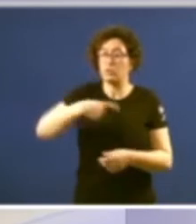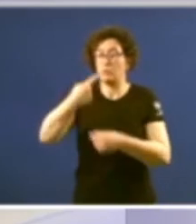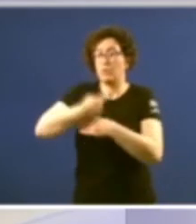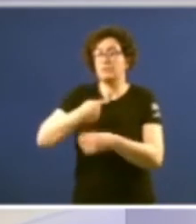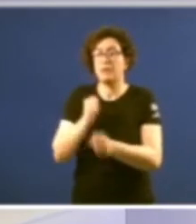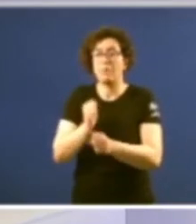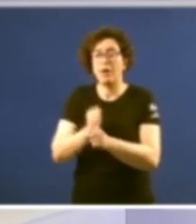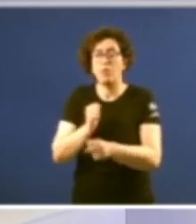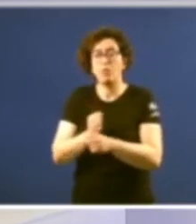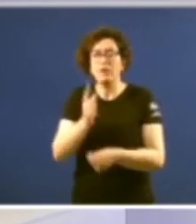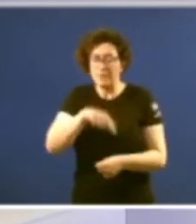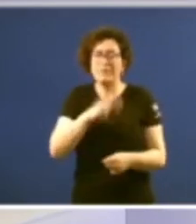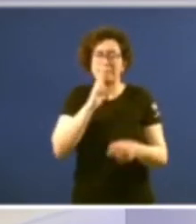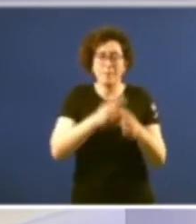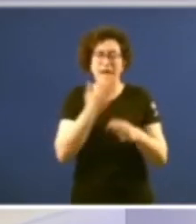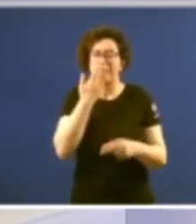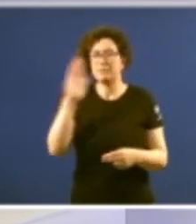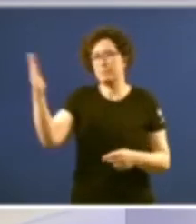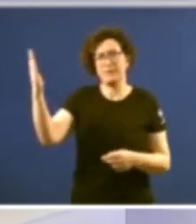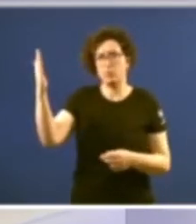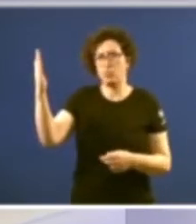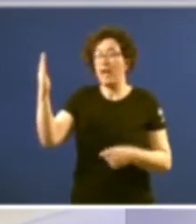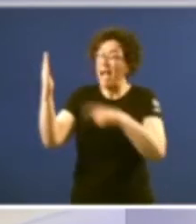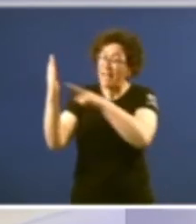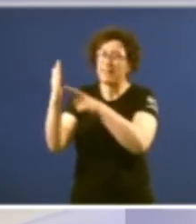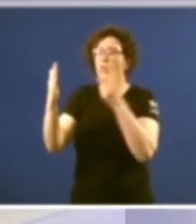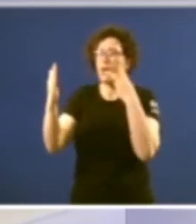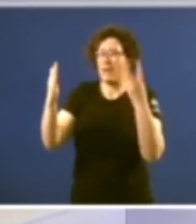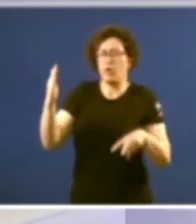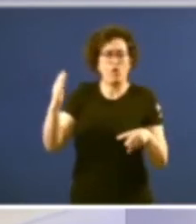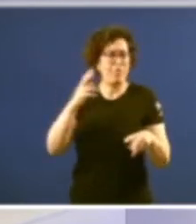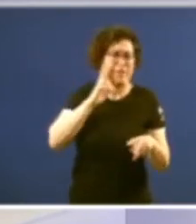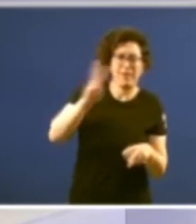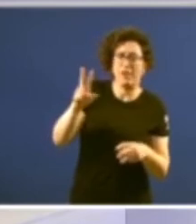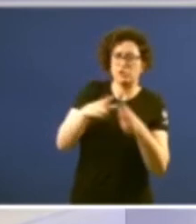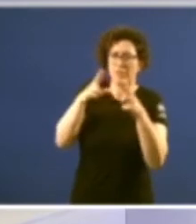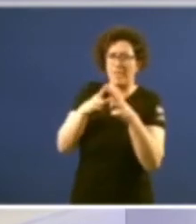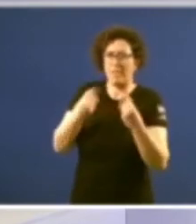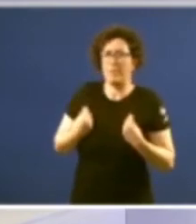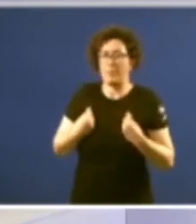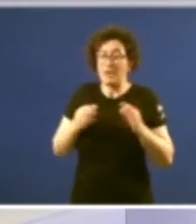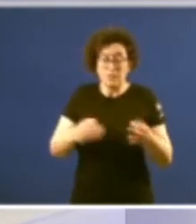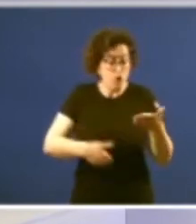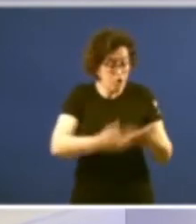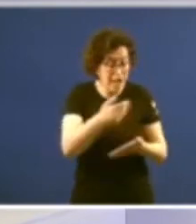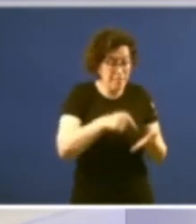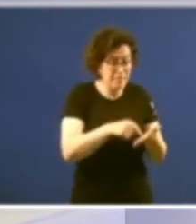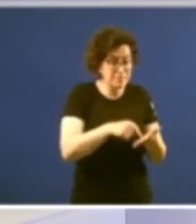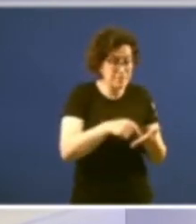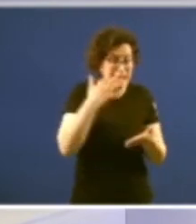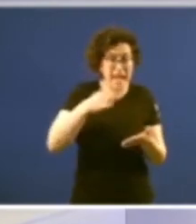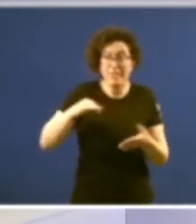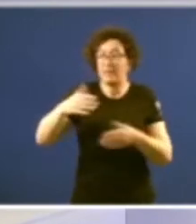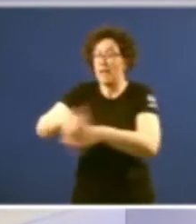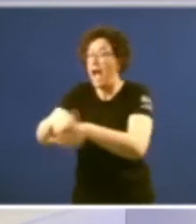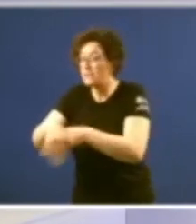un espello no que debe reconhecerse a sociedade no que vivimos cando os xornais refliten o que realmente pasa